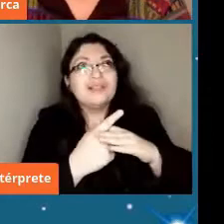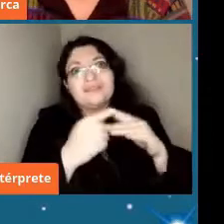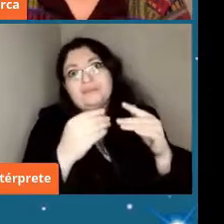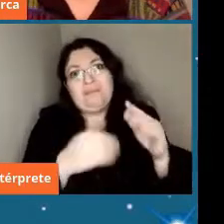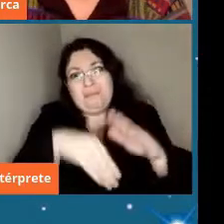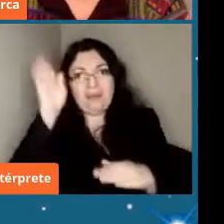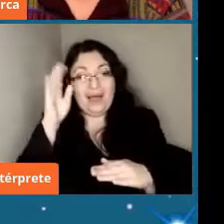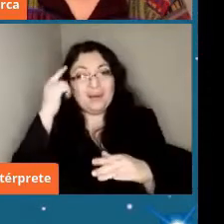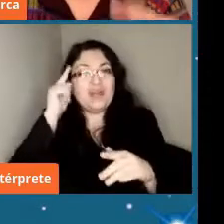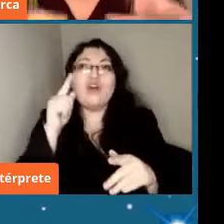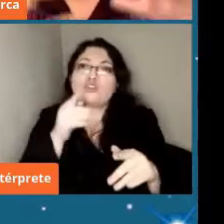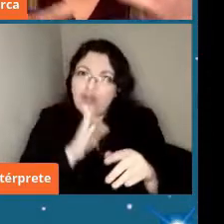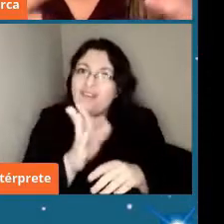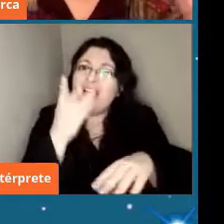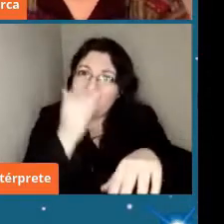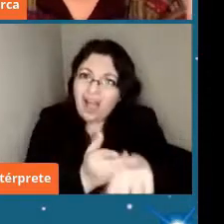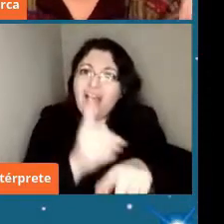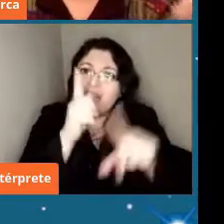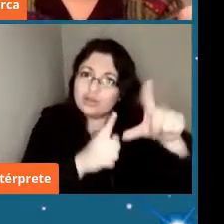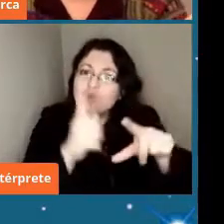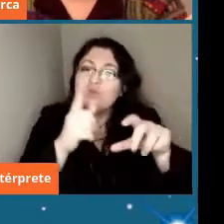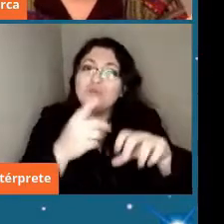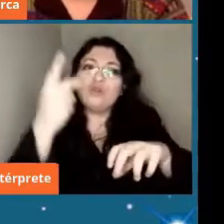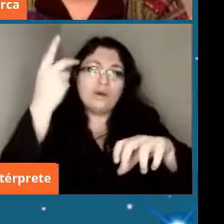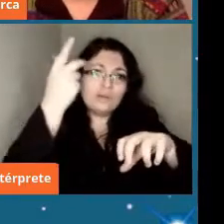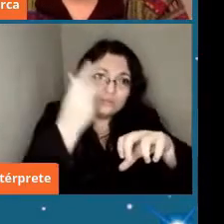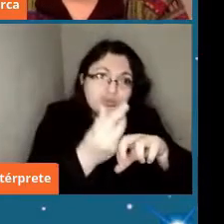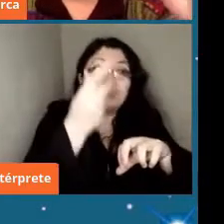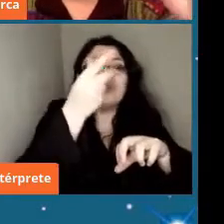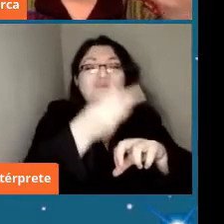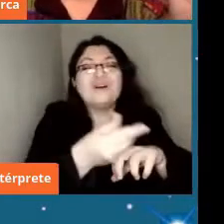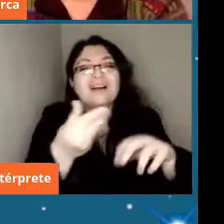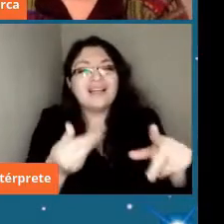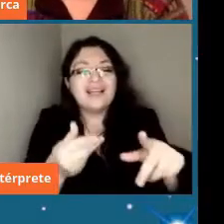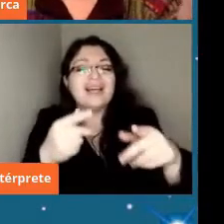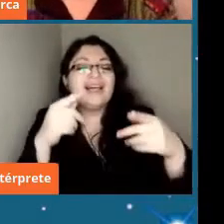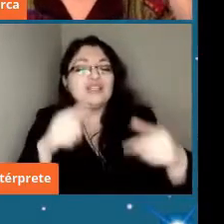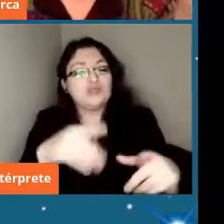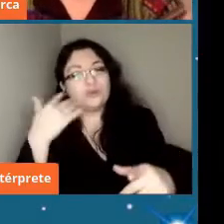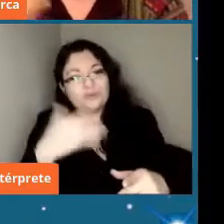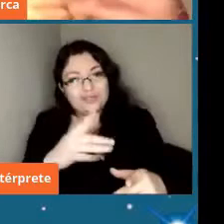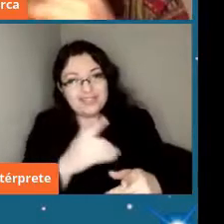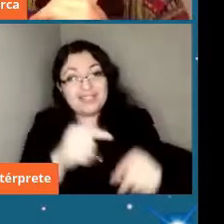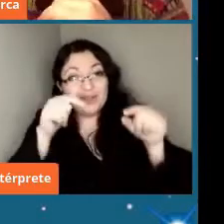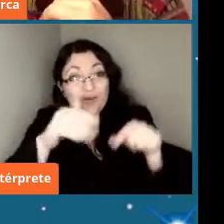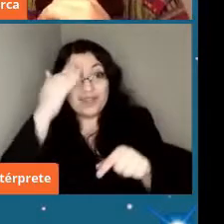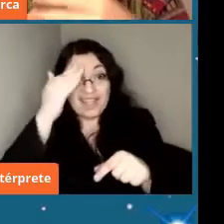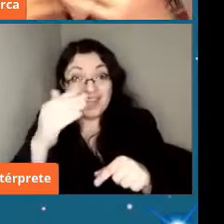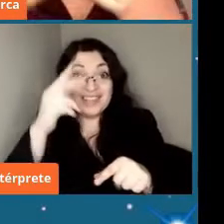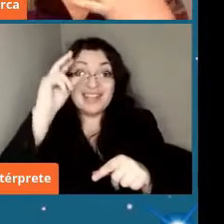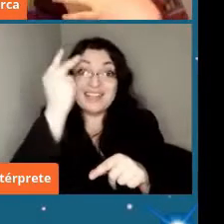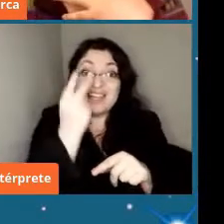son entonces súper importantes para esto que es el diáver asteroide que es entender los peligros astrogeológicos que